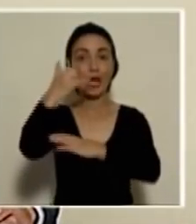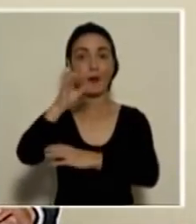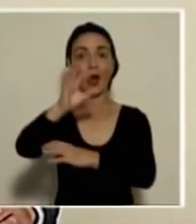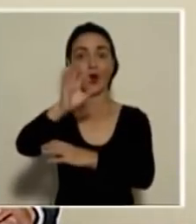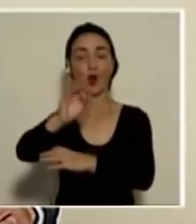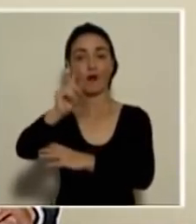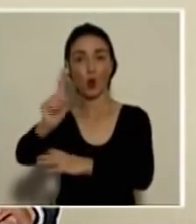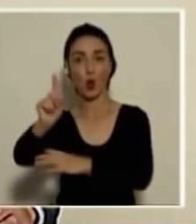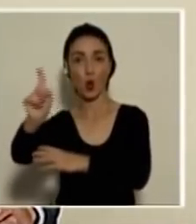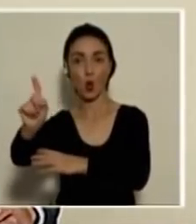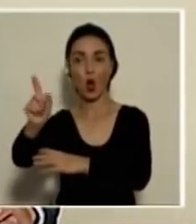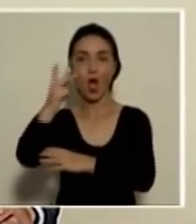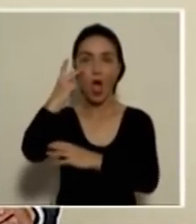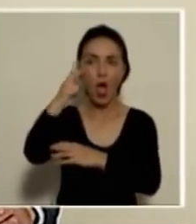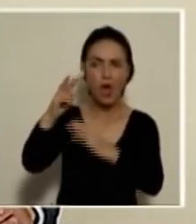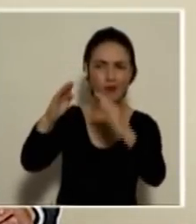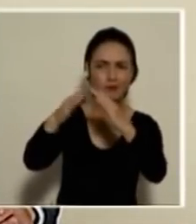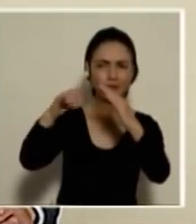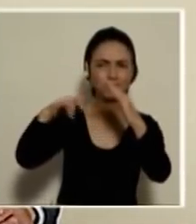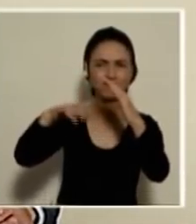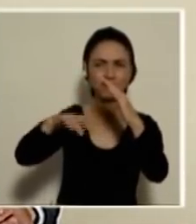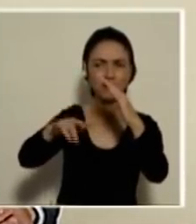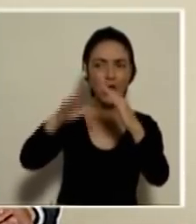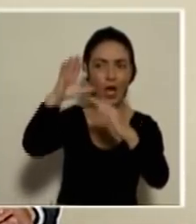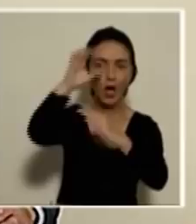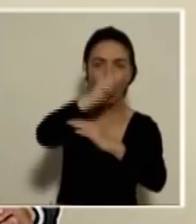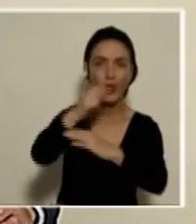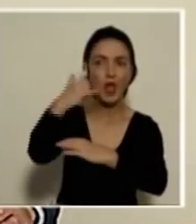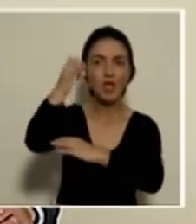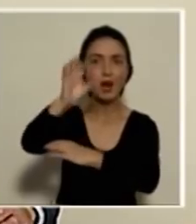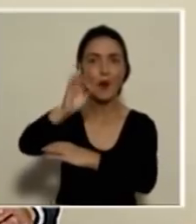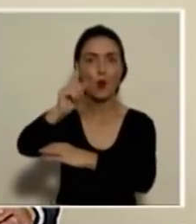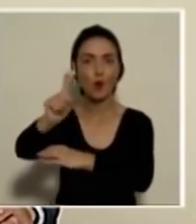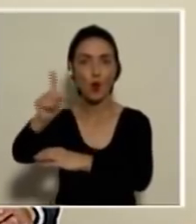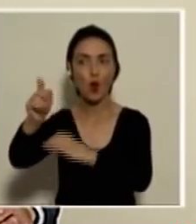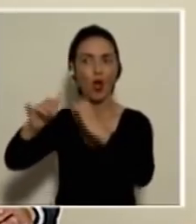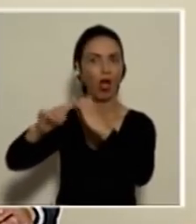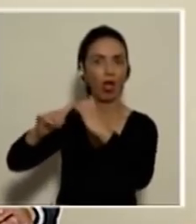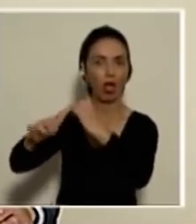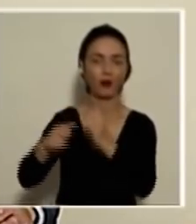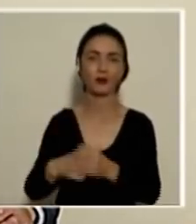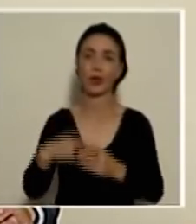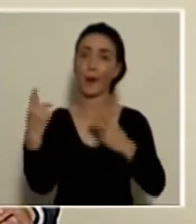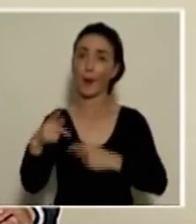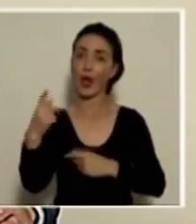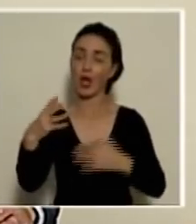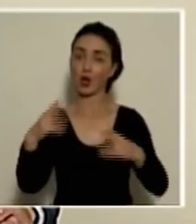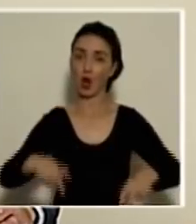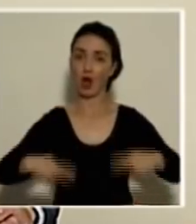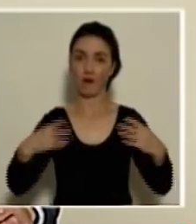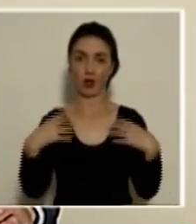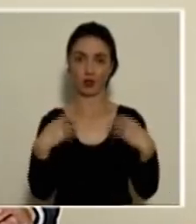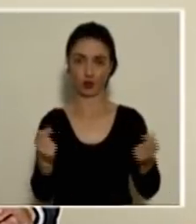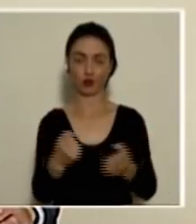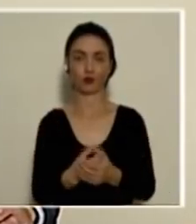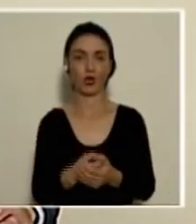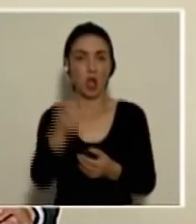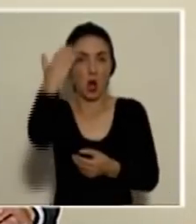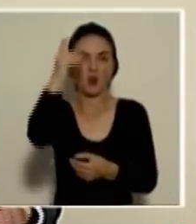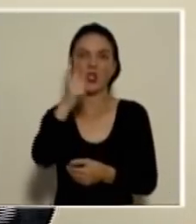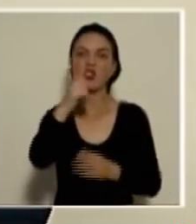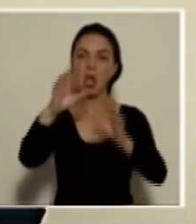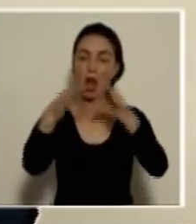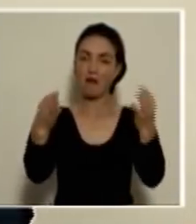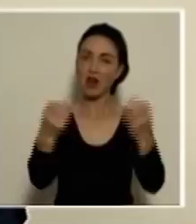servicio 911 cuando vean aglomeraciones en este sentido que pueden poner en riesgo la vida y la salud. No sé quién ideó esa